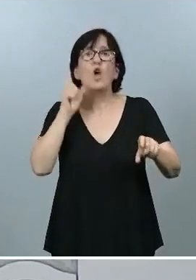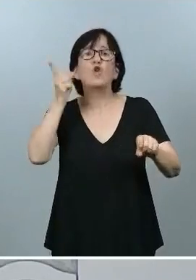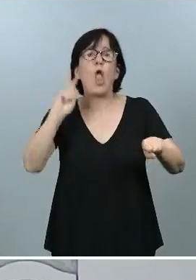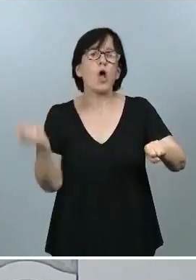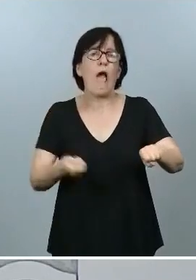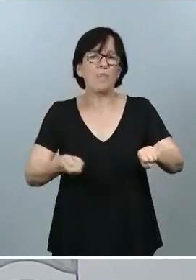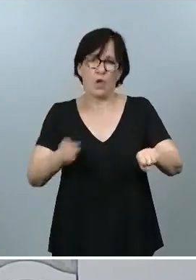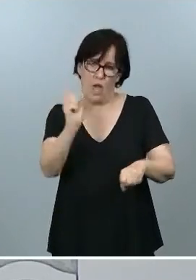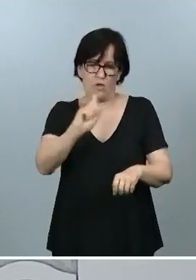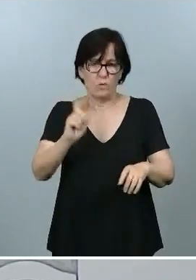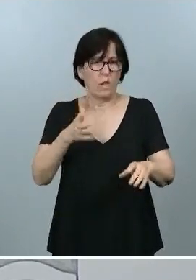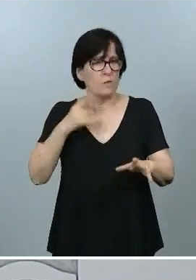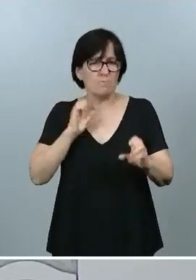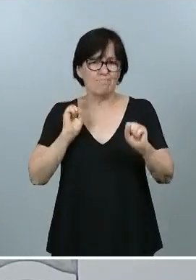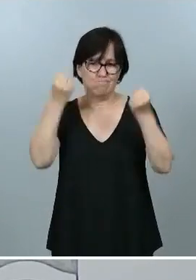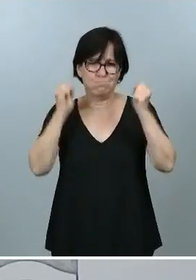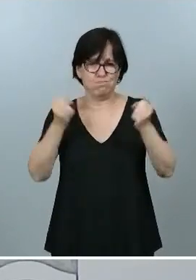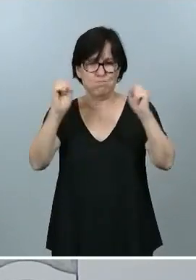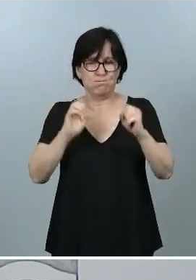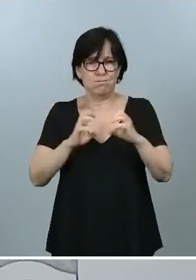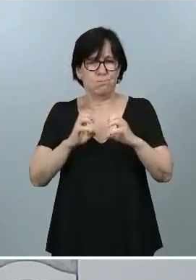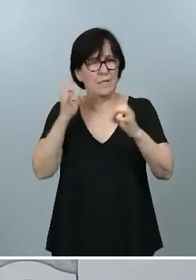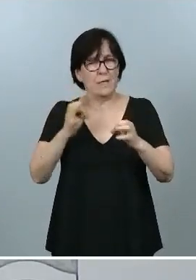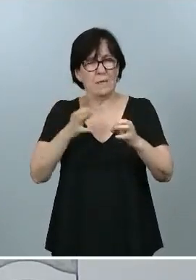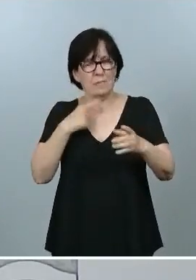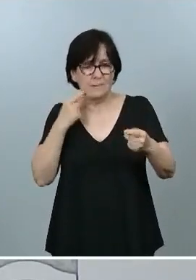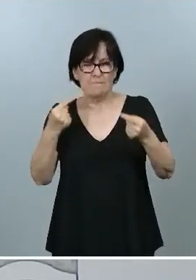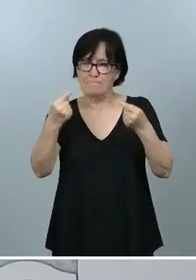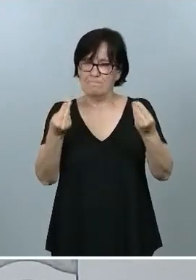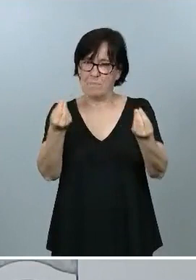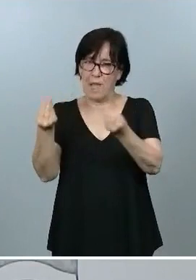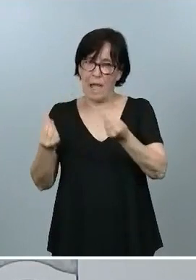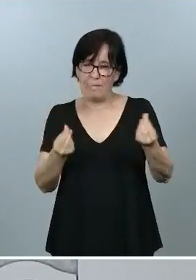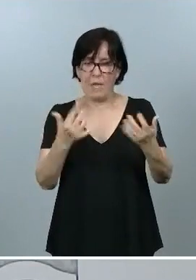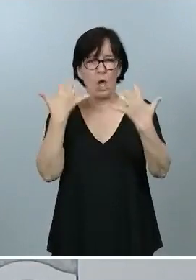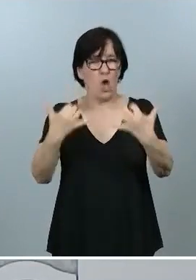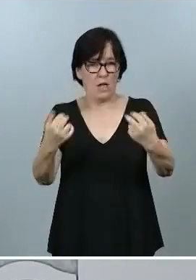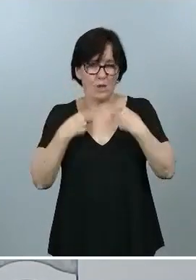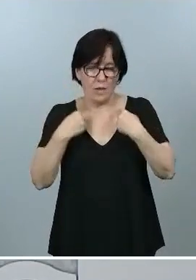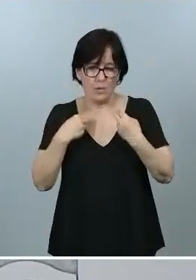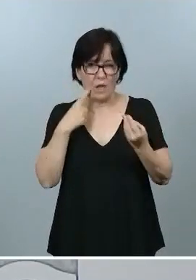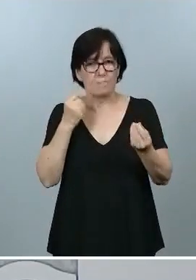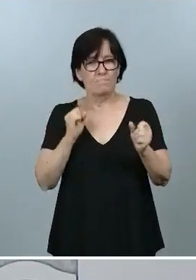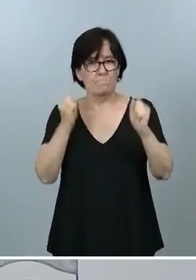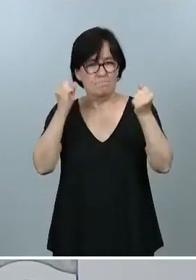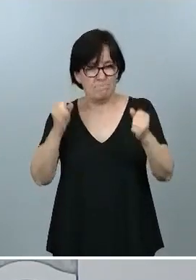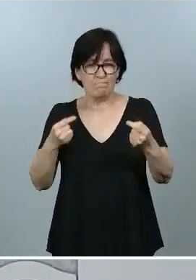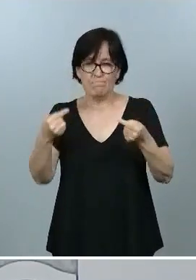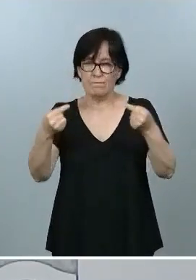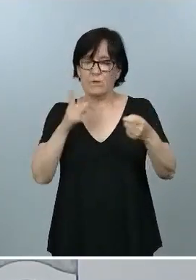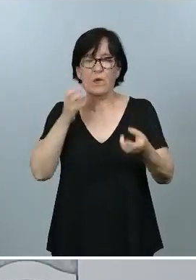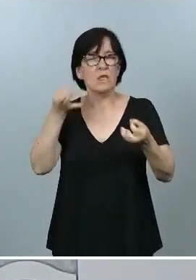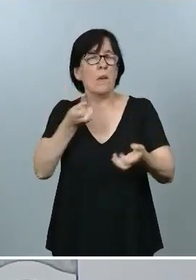preconizar, sino que tiene que ver con el ambiente que se respira en el Congreso de los Diputados, las declaraciones que permanentemente